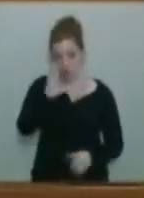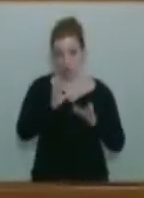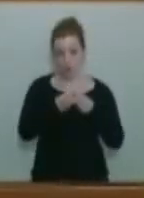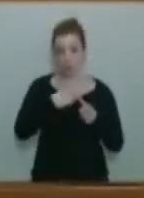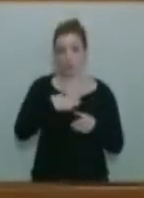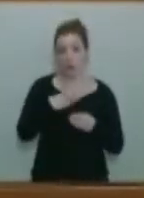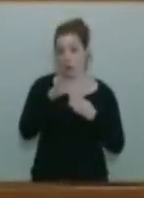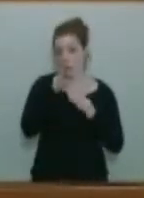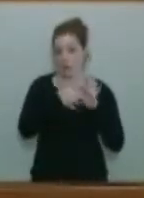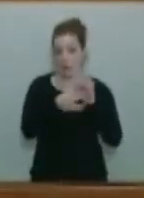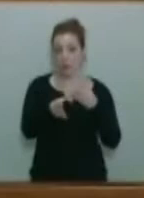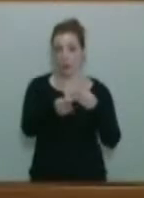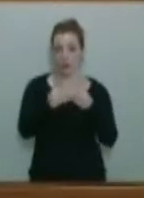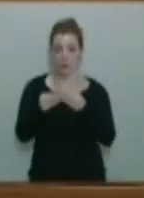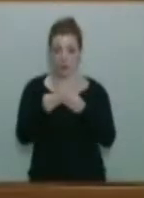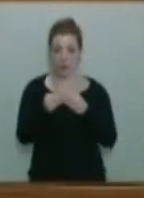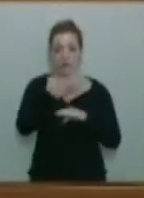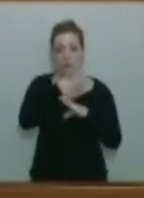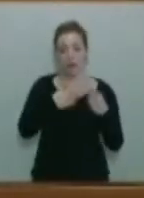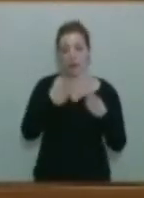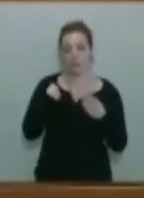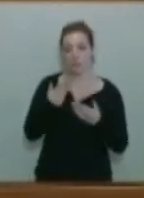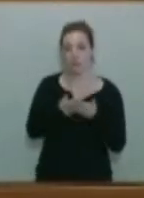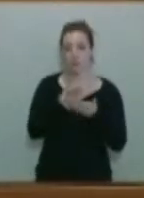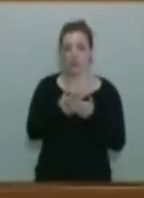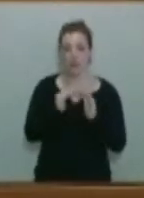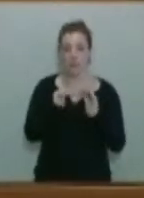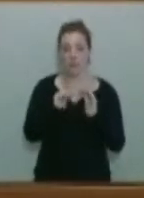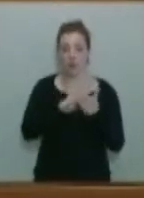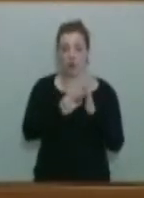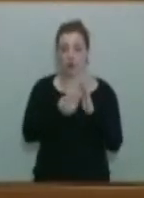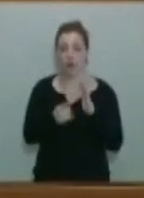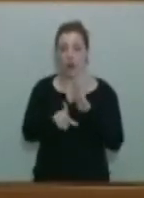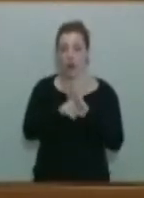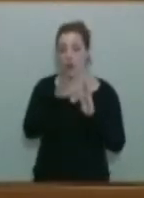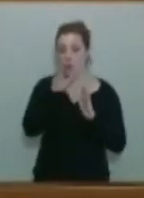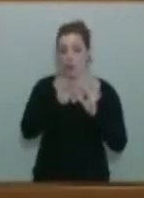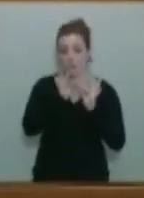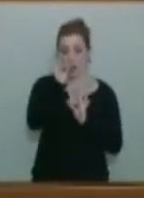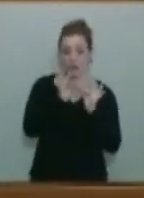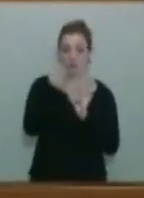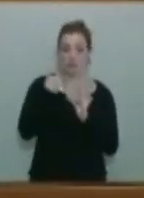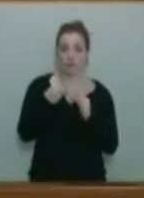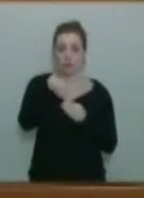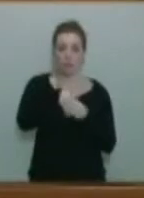enmiendas parciales presentadas al proyecto de ley de medidas de reforma al sector público.